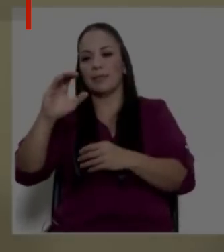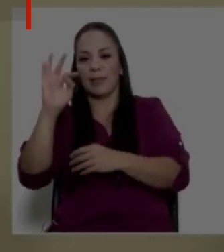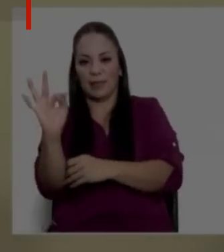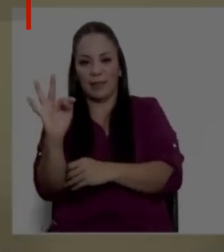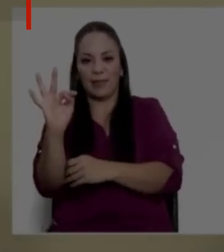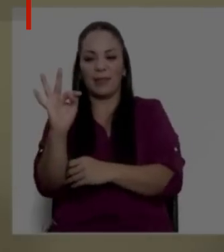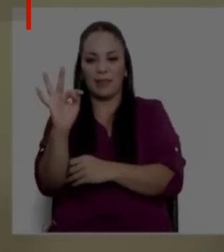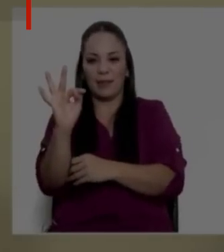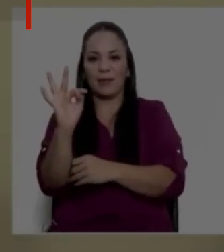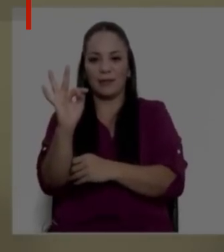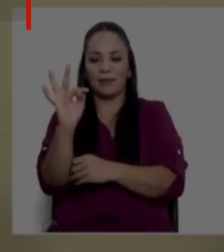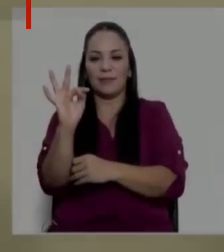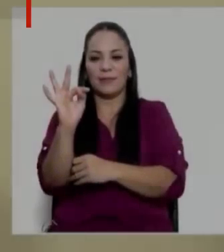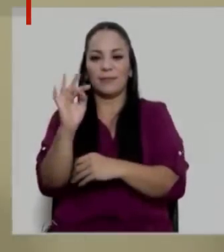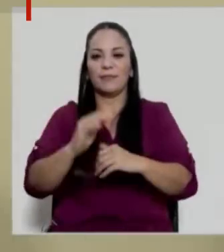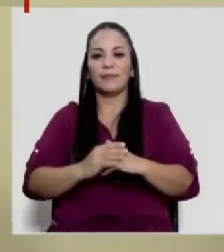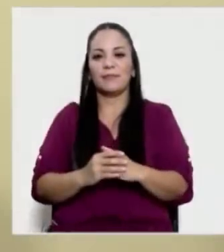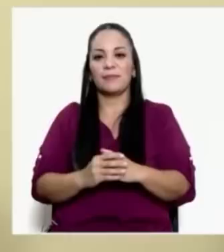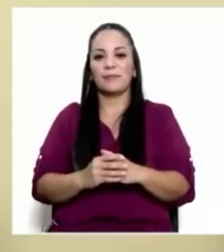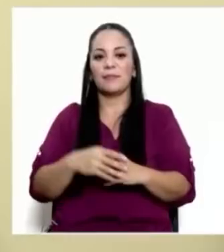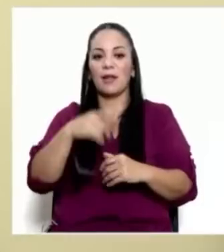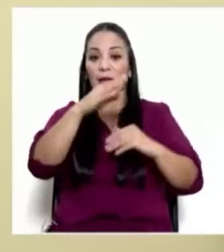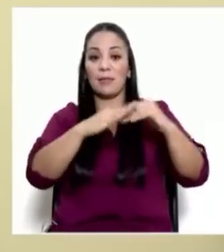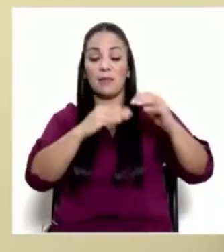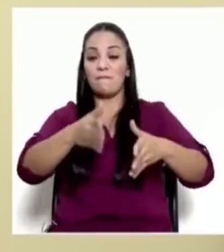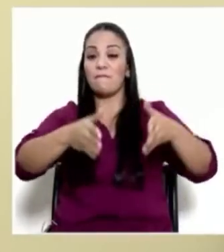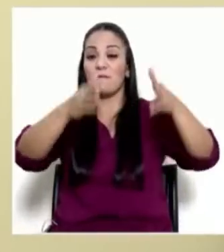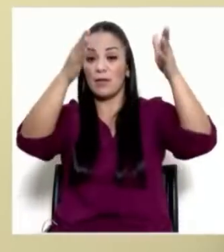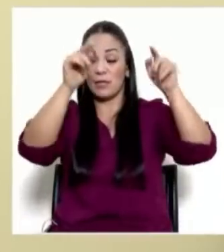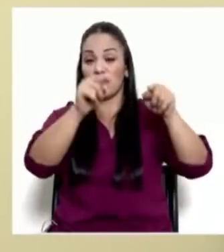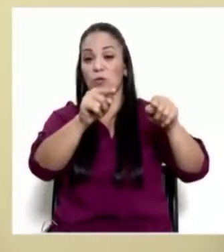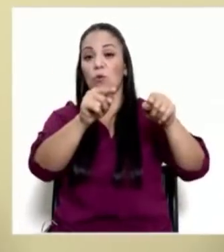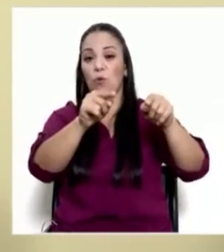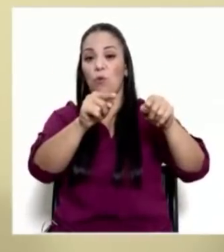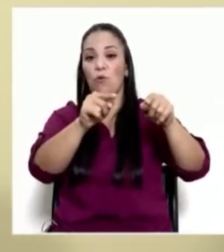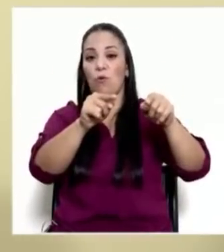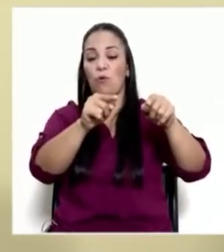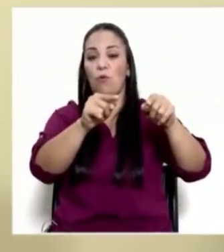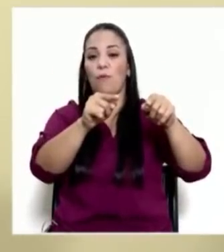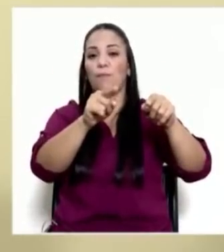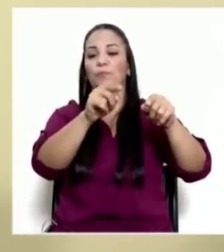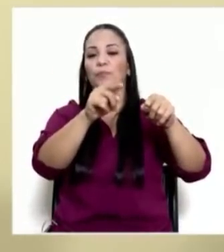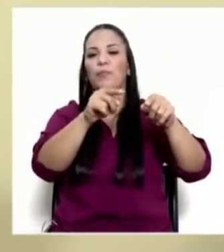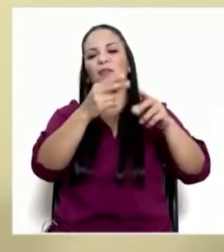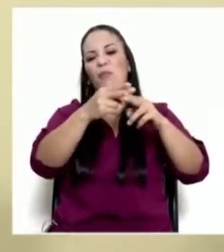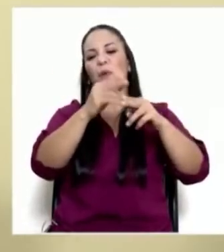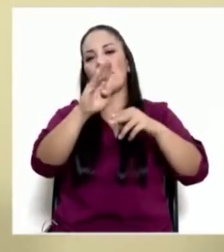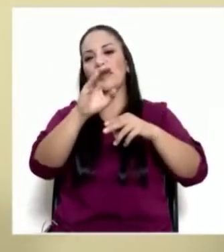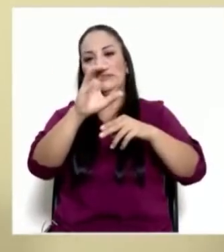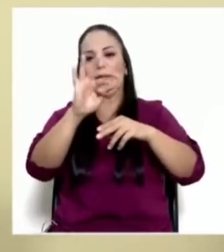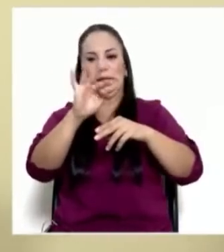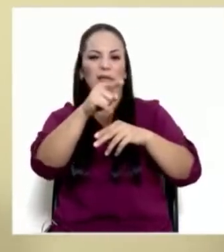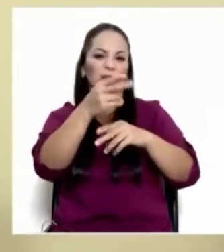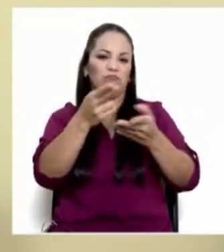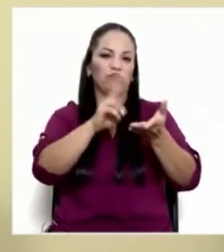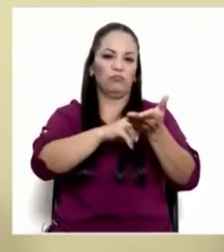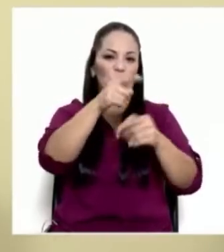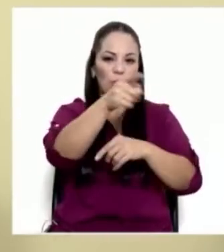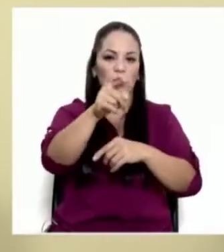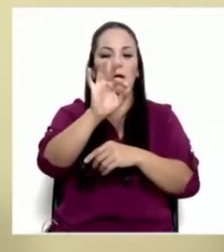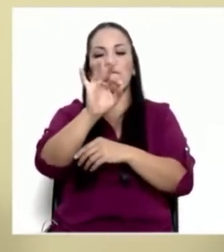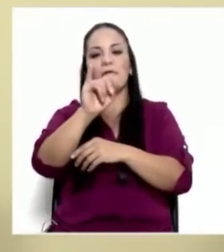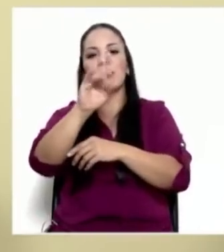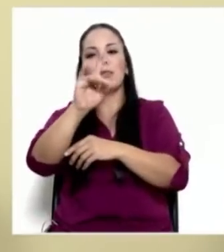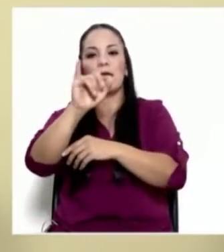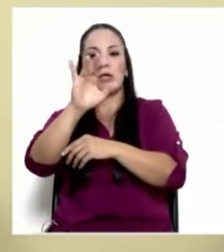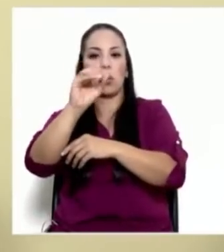se alojaba un edificio de un fideicomiso llamado BCT y